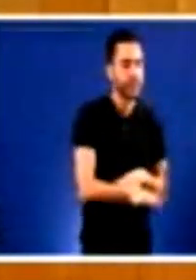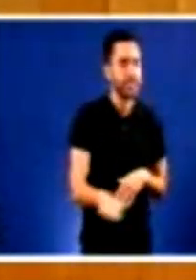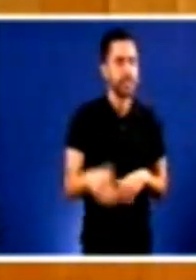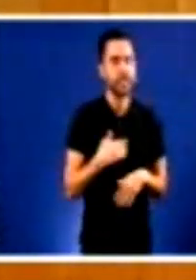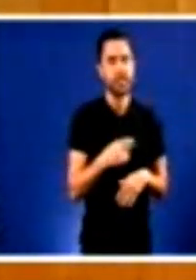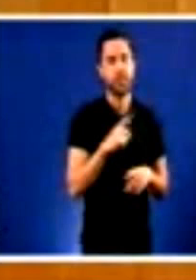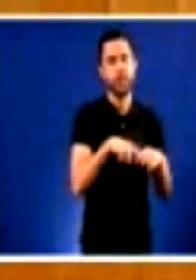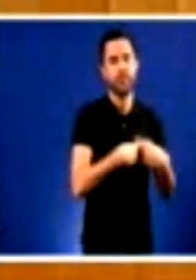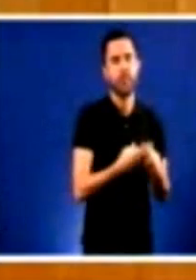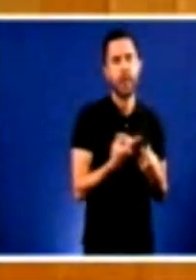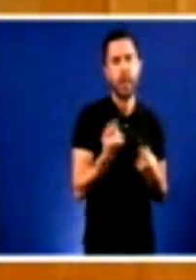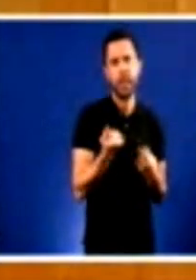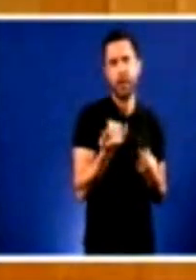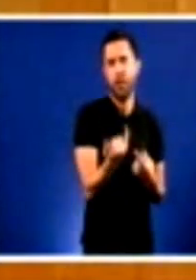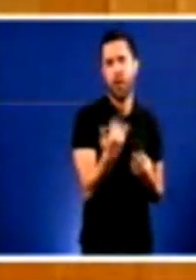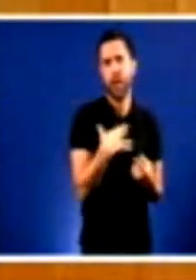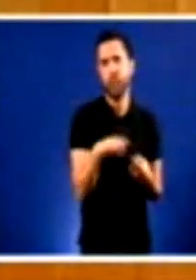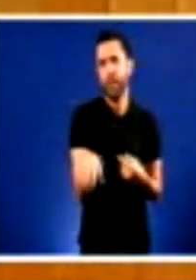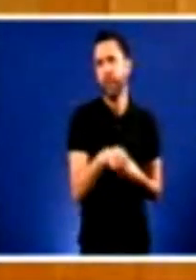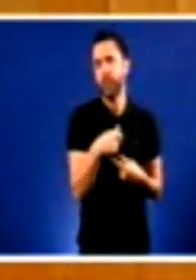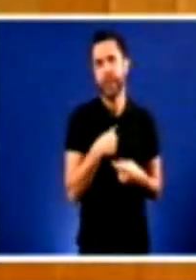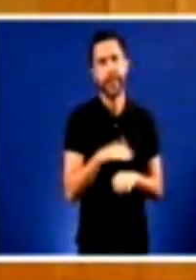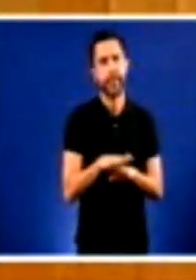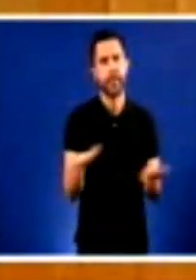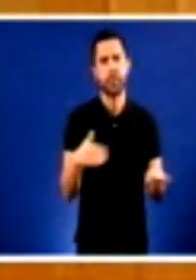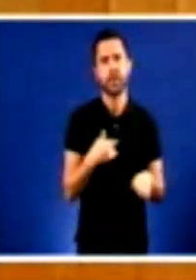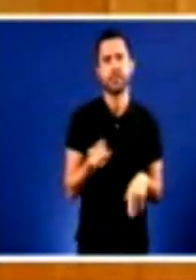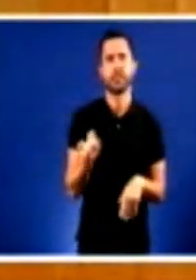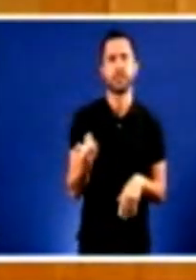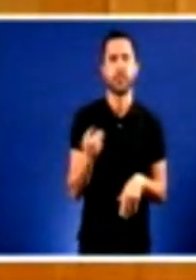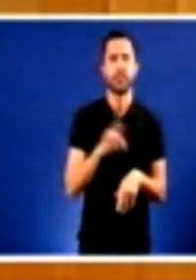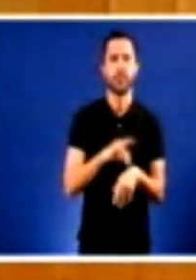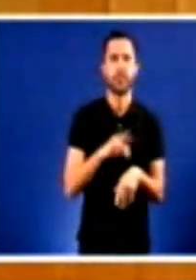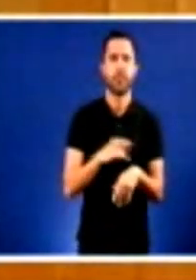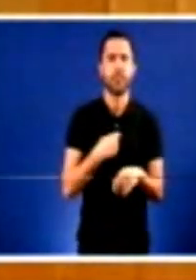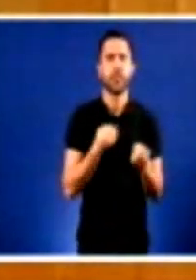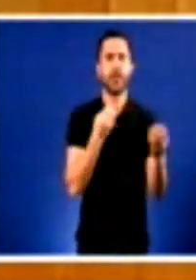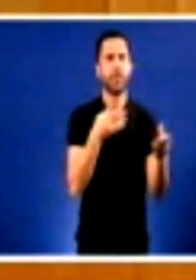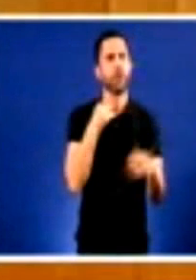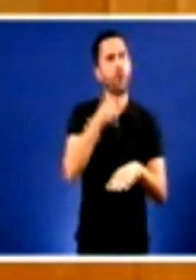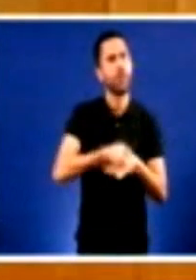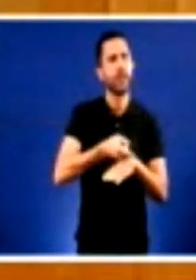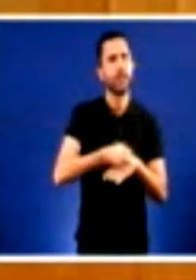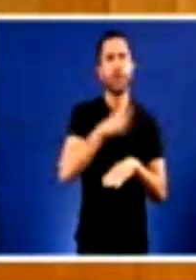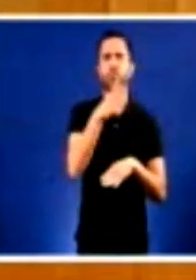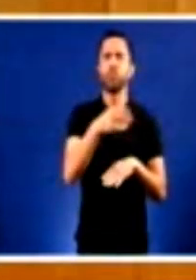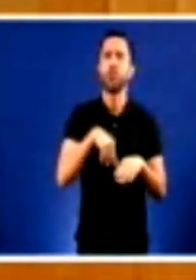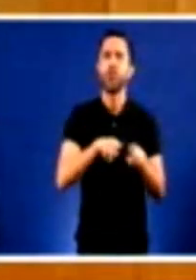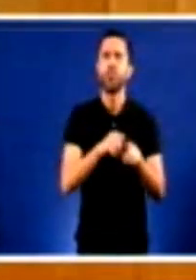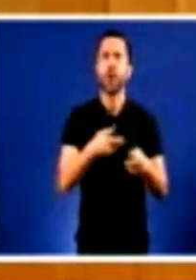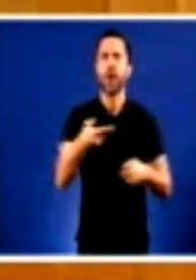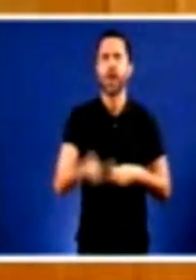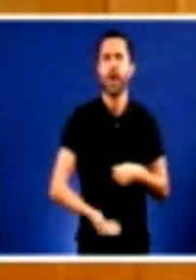precio da vacina. É unha enfermedade de declaración obligatória, precisamente pola súa gravidade e